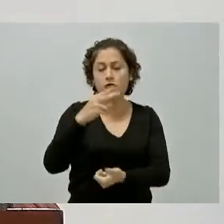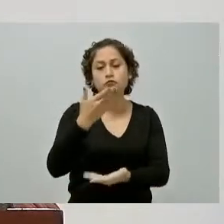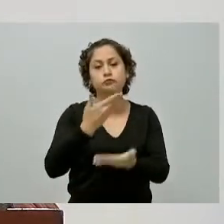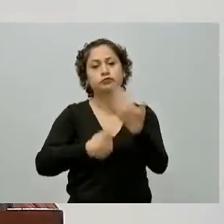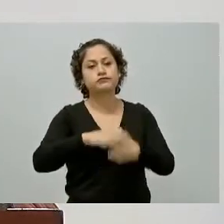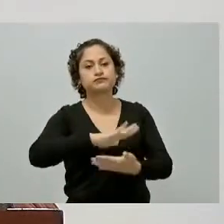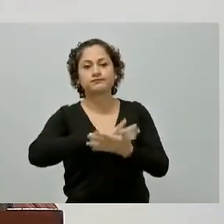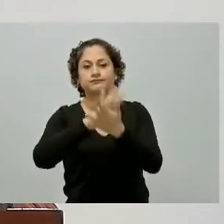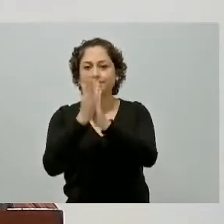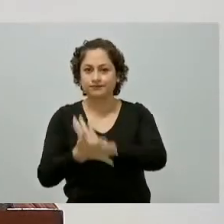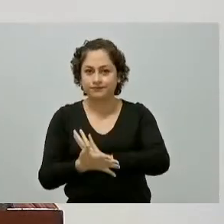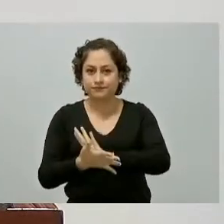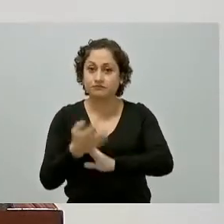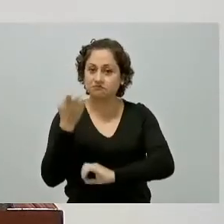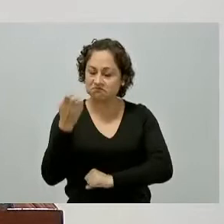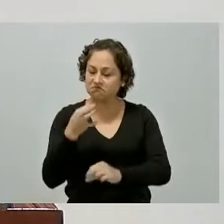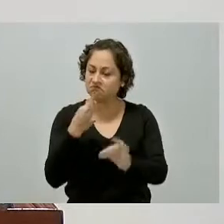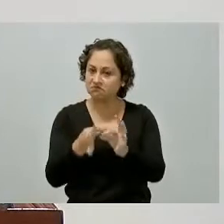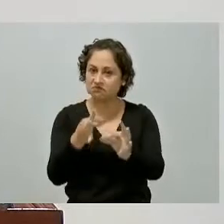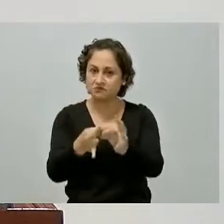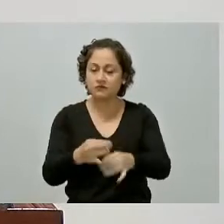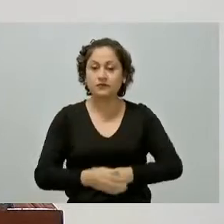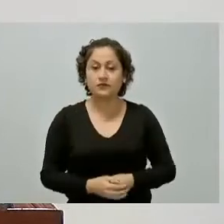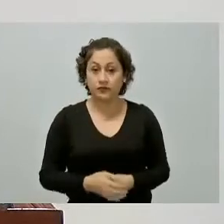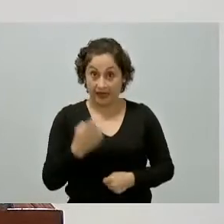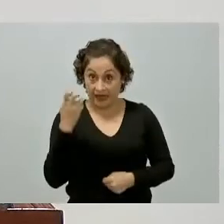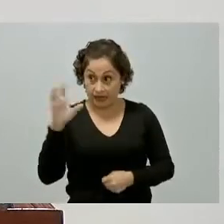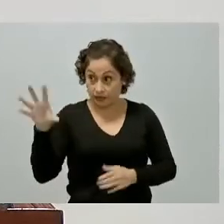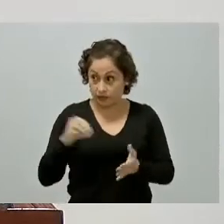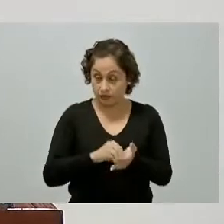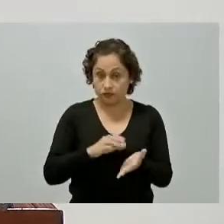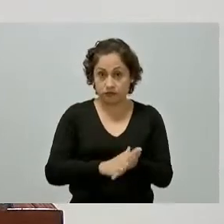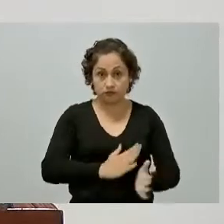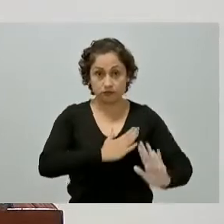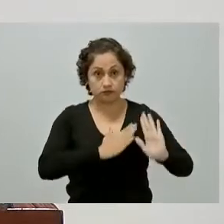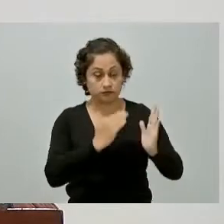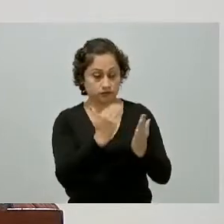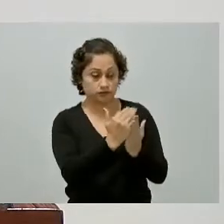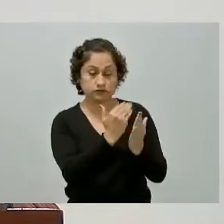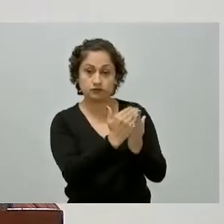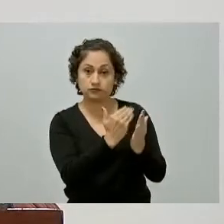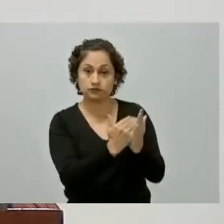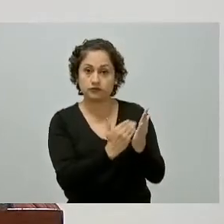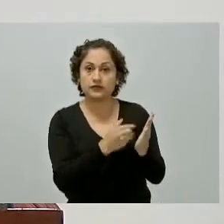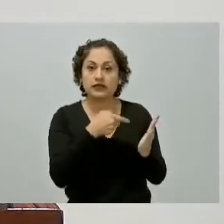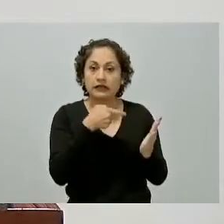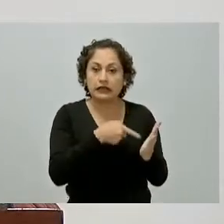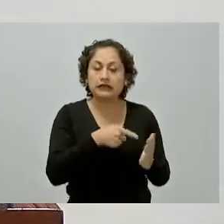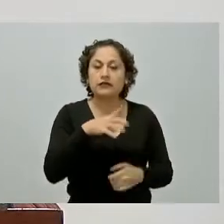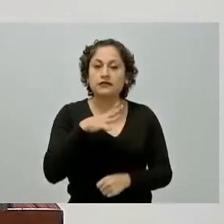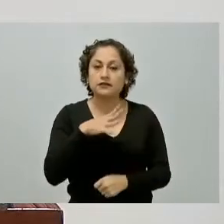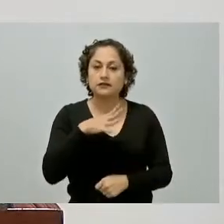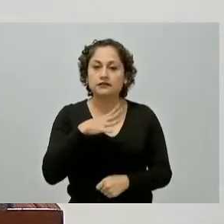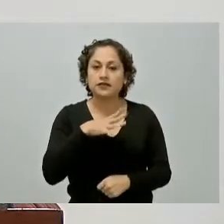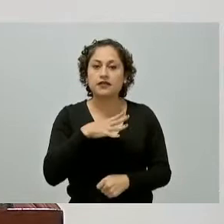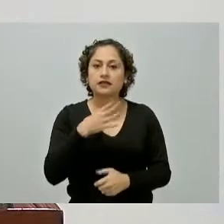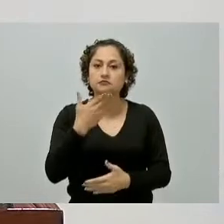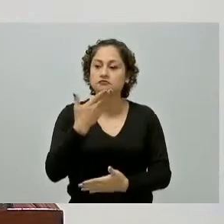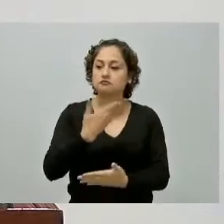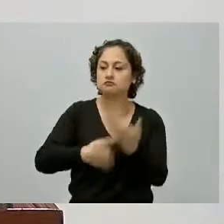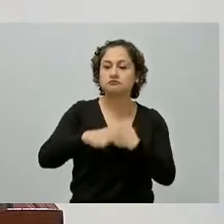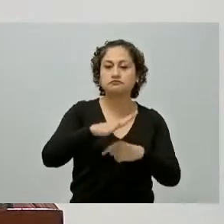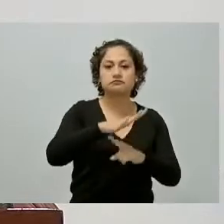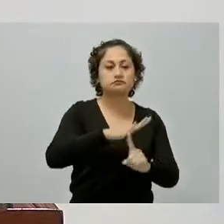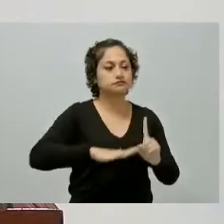y parte de estos compromisos que estableció fue el desarrollo de infraestructura en